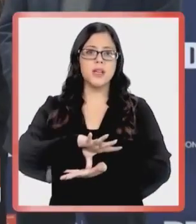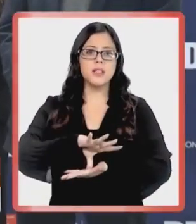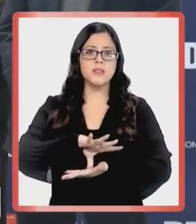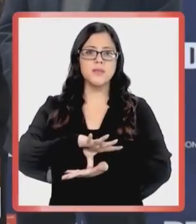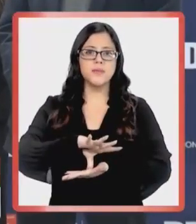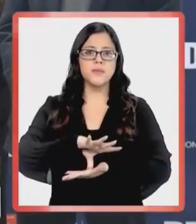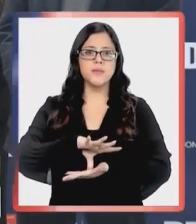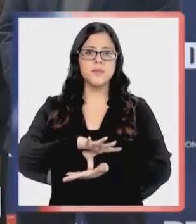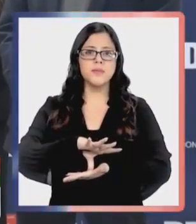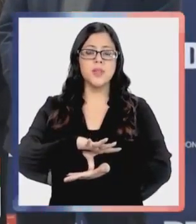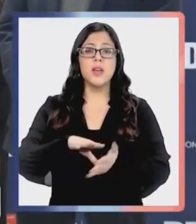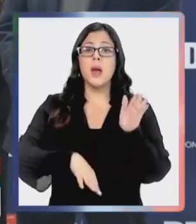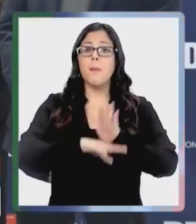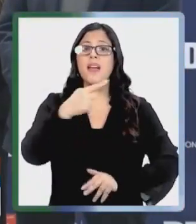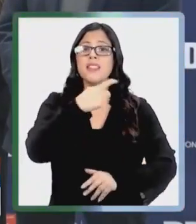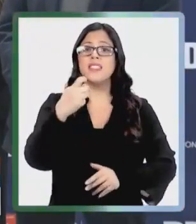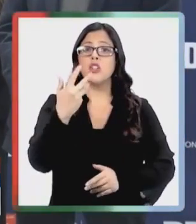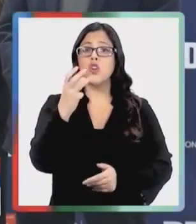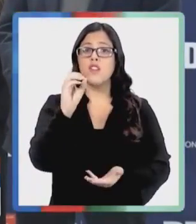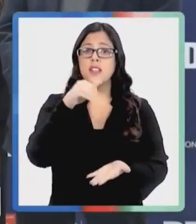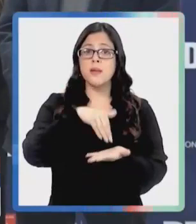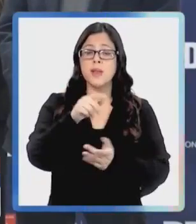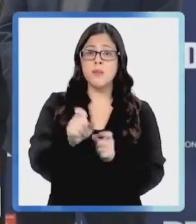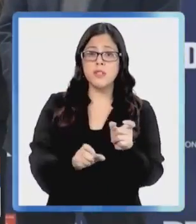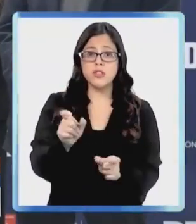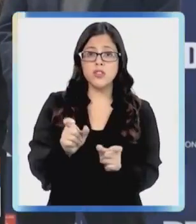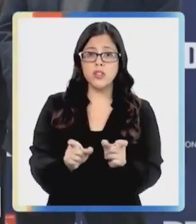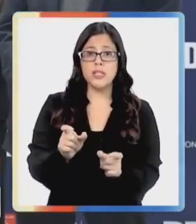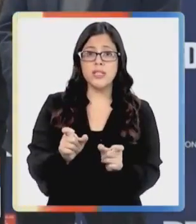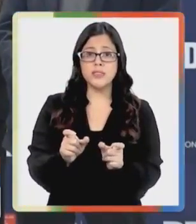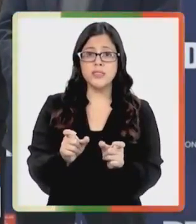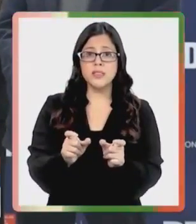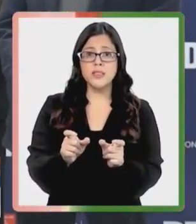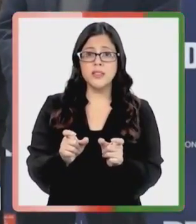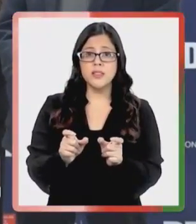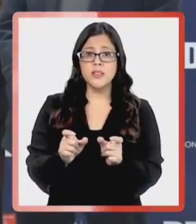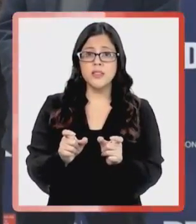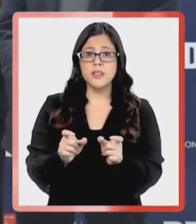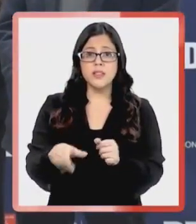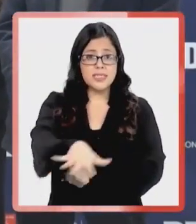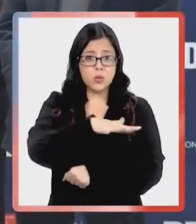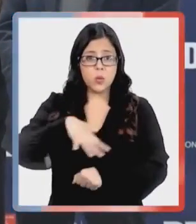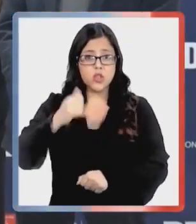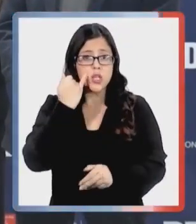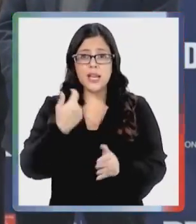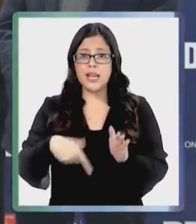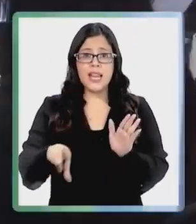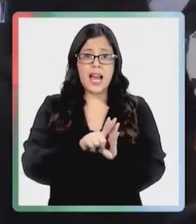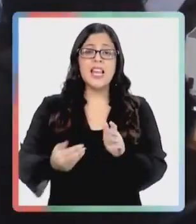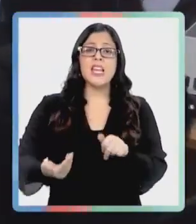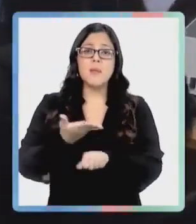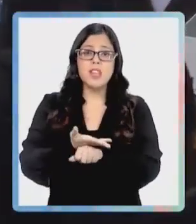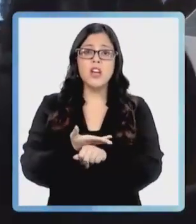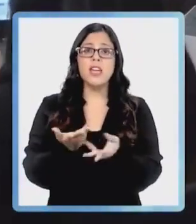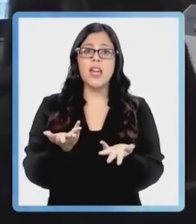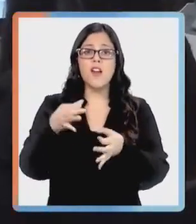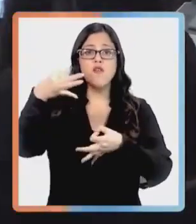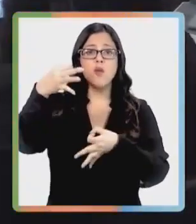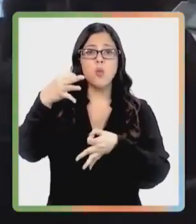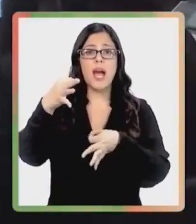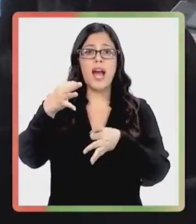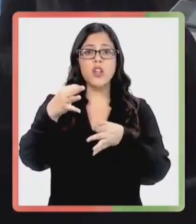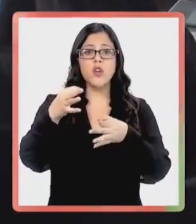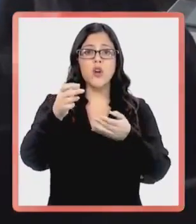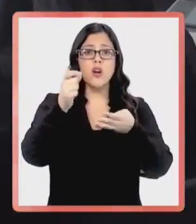que estaban en situación irregular en Chile que han solicitado un formulario para empadronarse biométricamente. Ellos van a